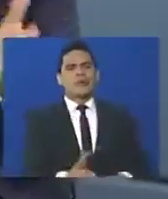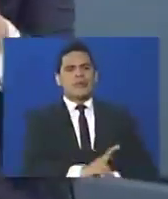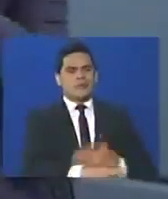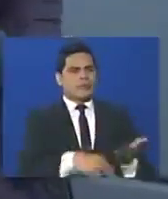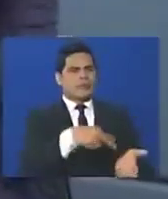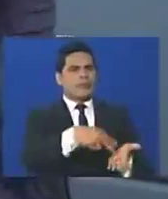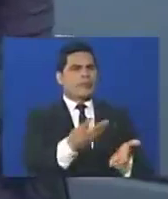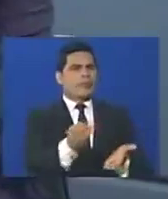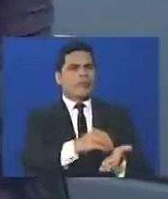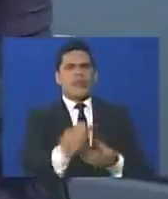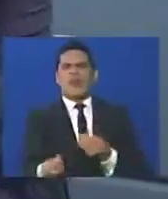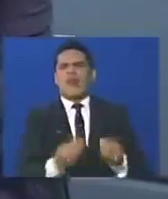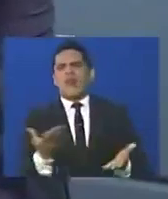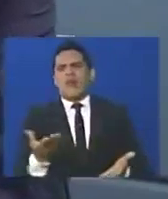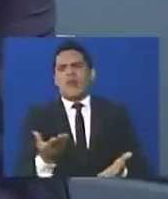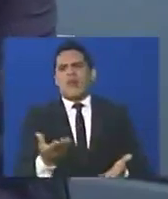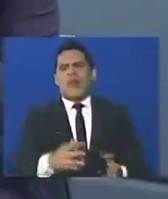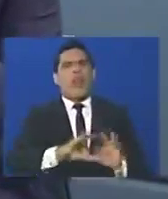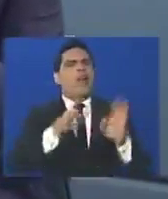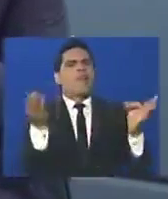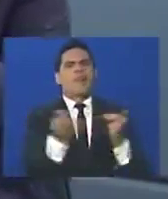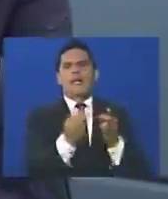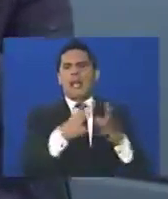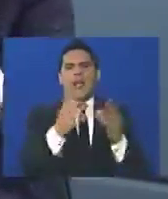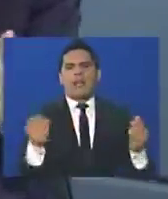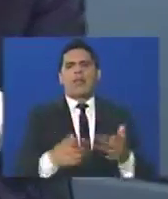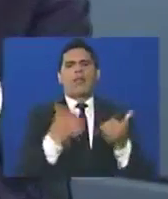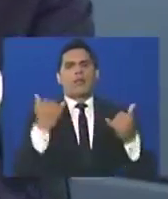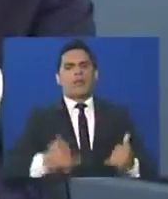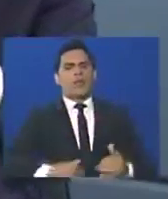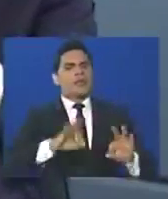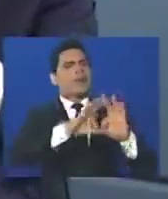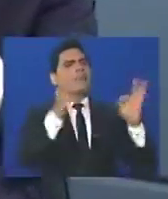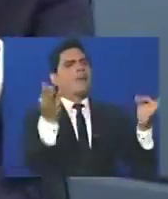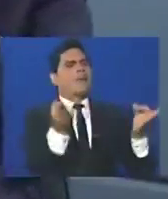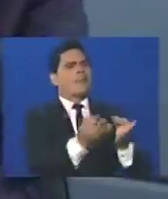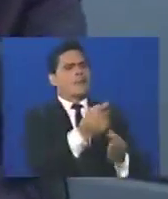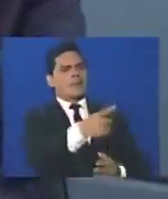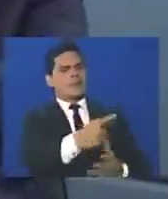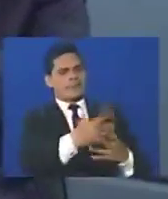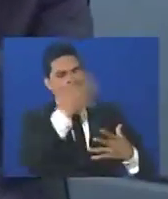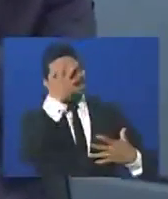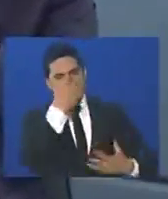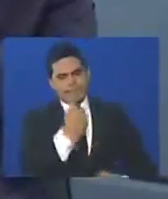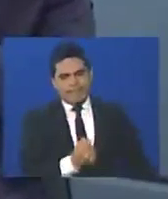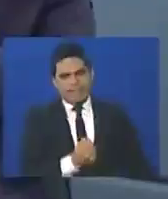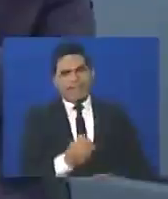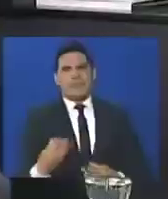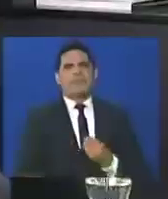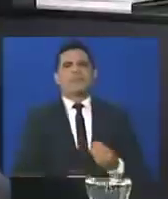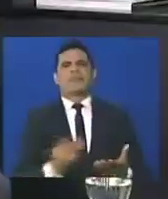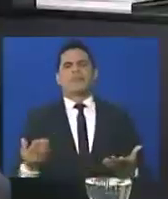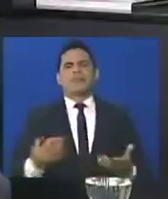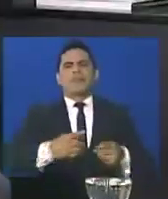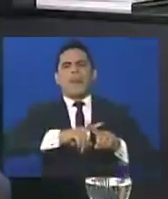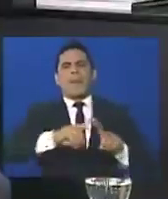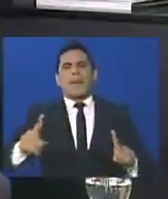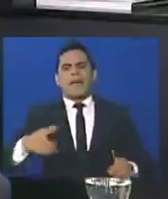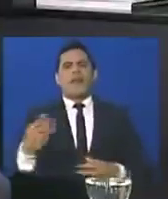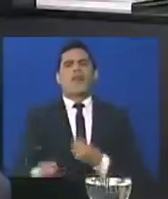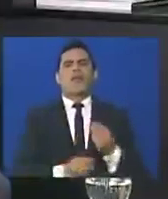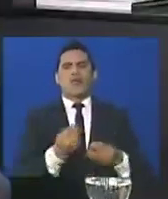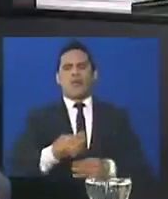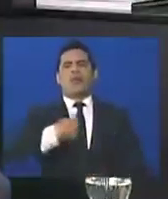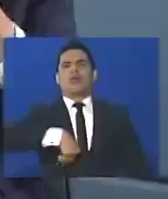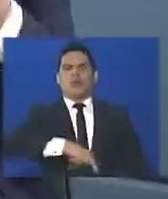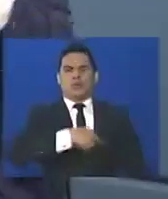estudiantes, hasta las familias de nuestros guardias, todas esas familias están destrozadas. Eso es algo que no podemos recuperar. Pero, ¿cómo les